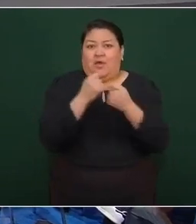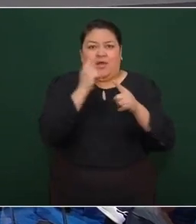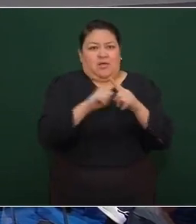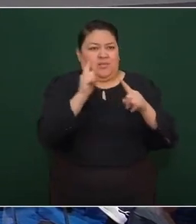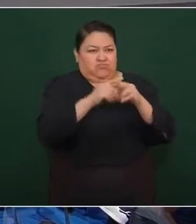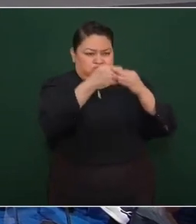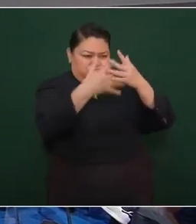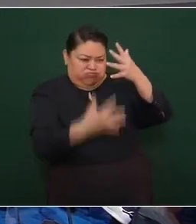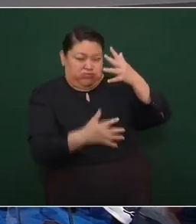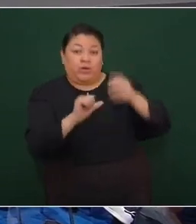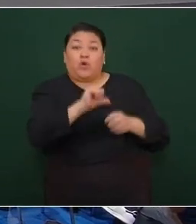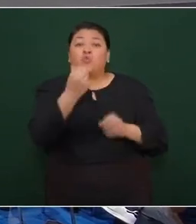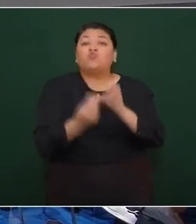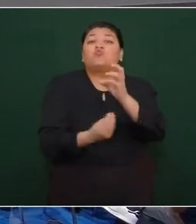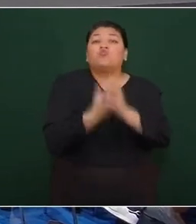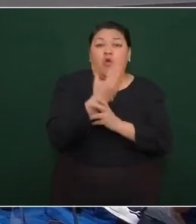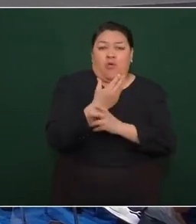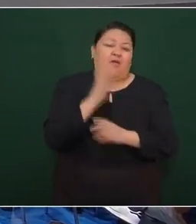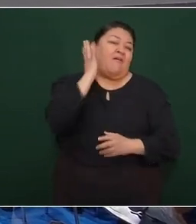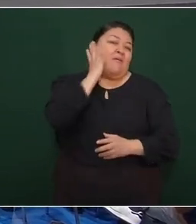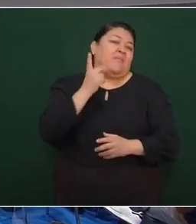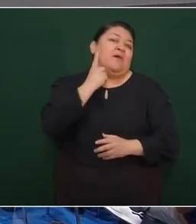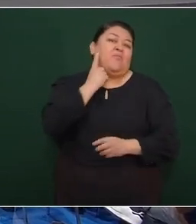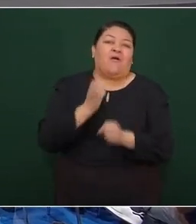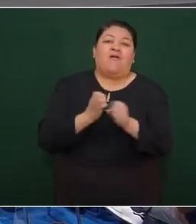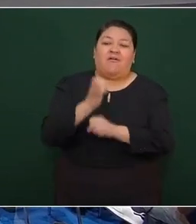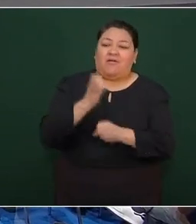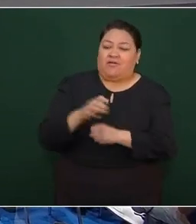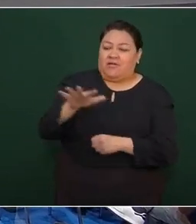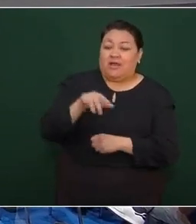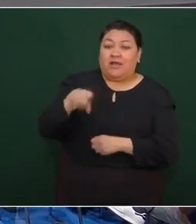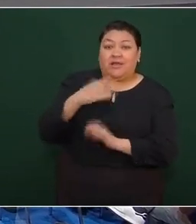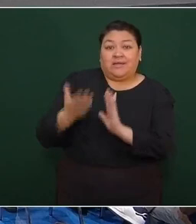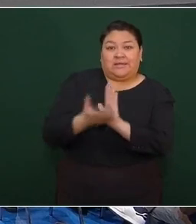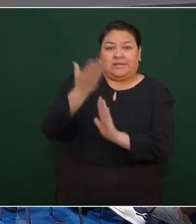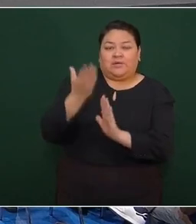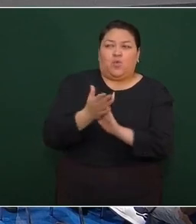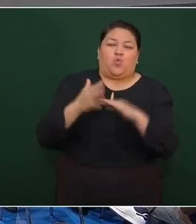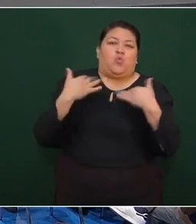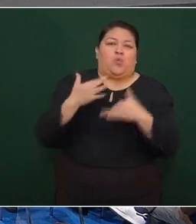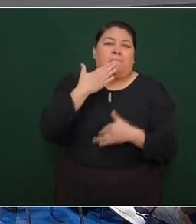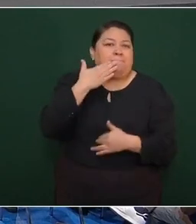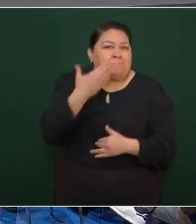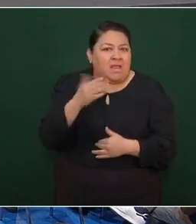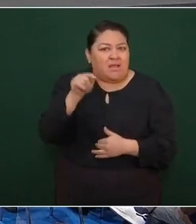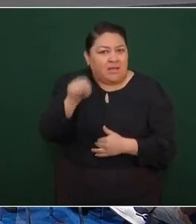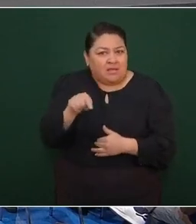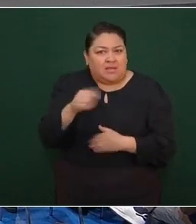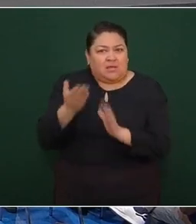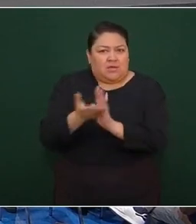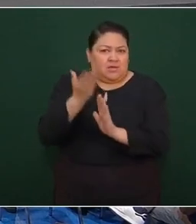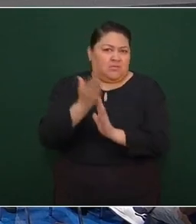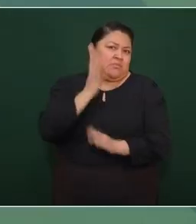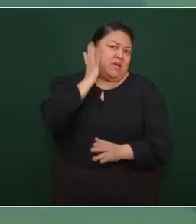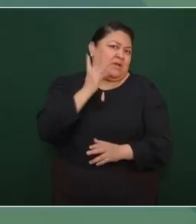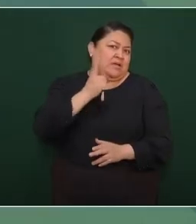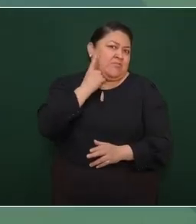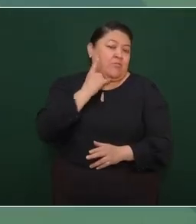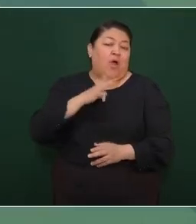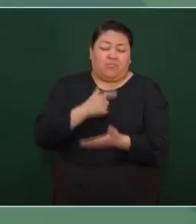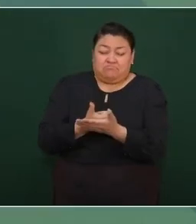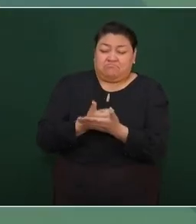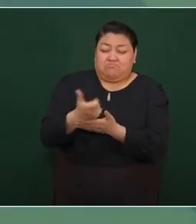más, la nueva sede del Congreso del Estado, obra en la que tenemos un avance importante y en la que se tiene una inversión de más de